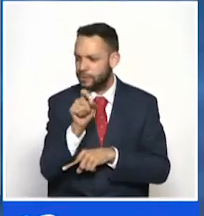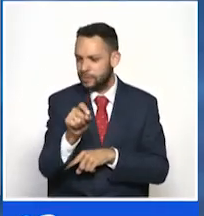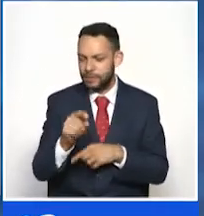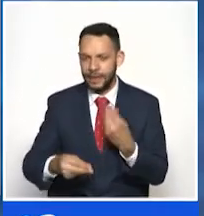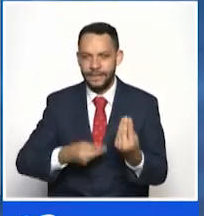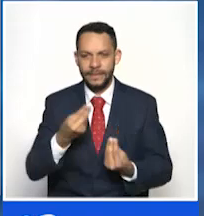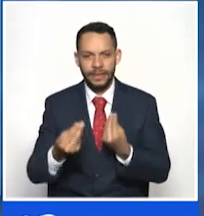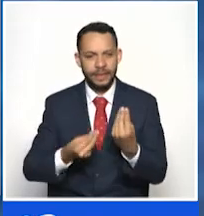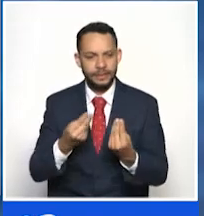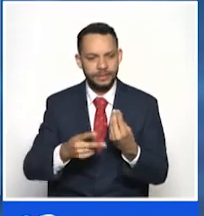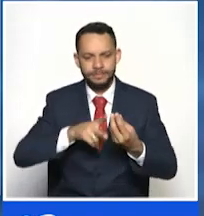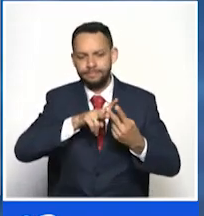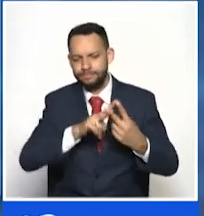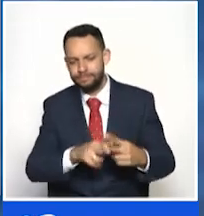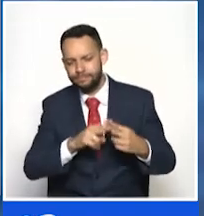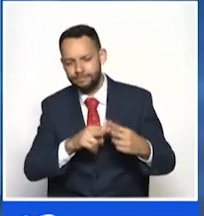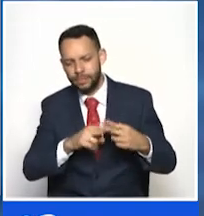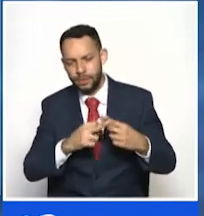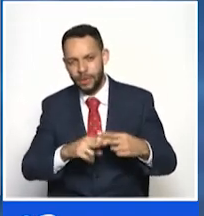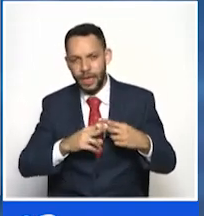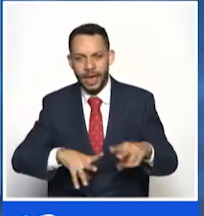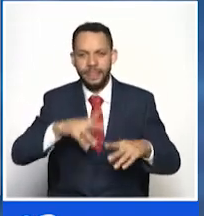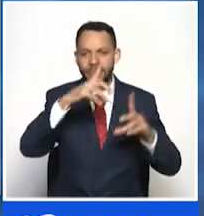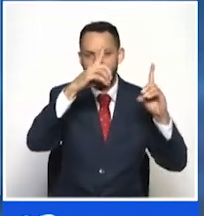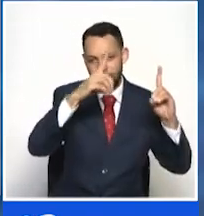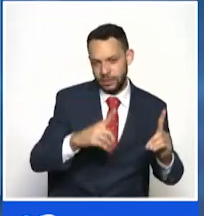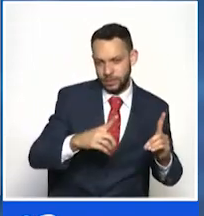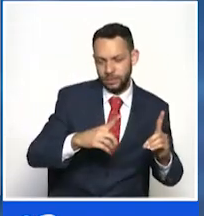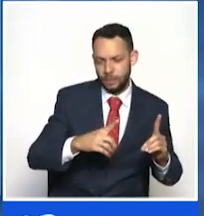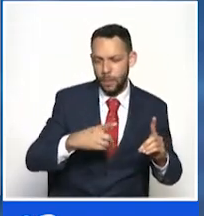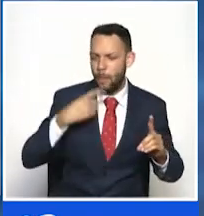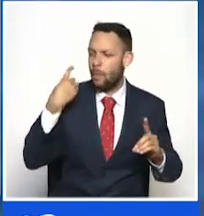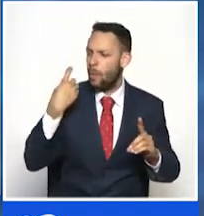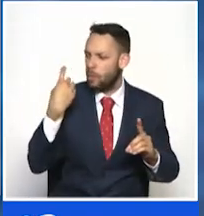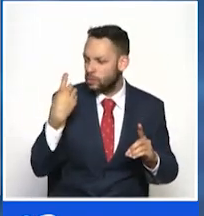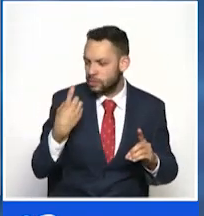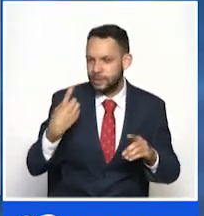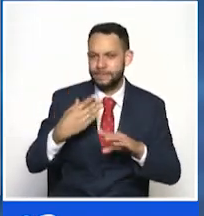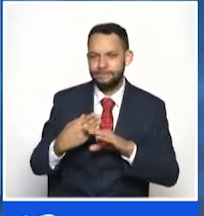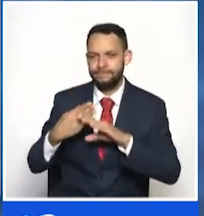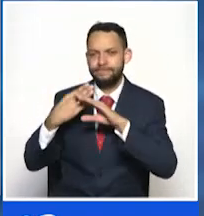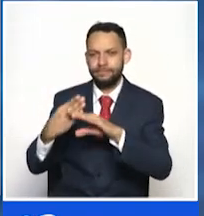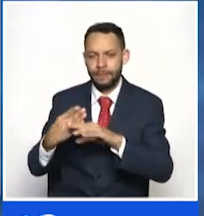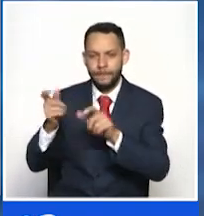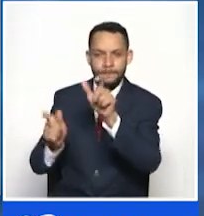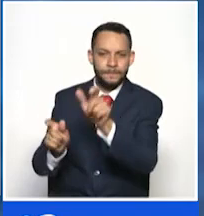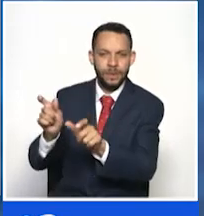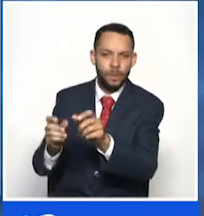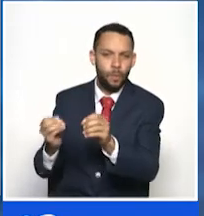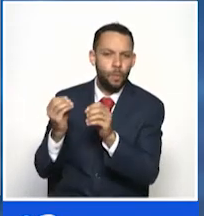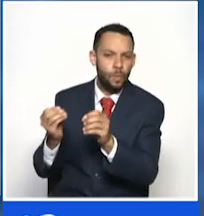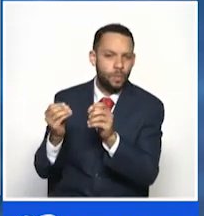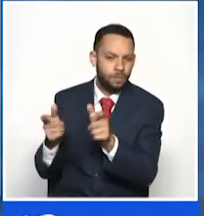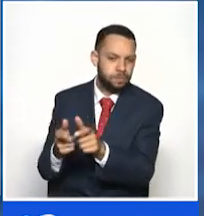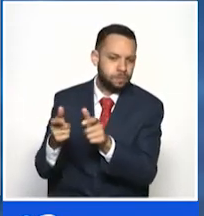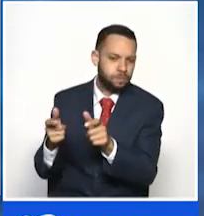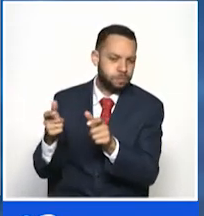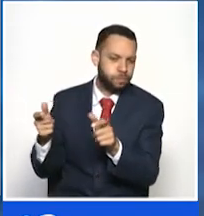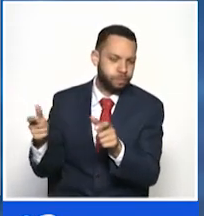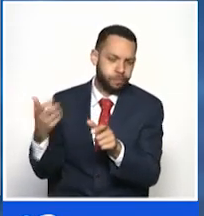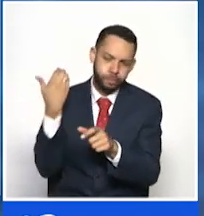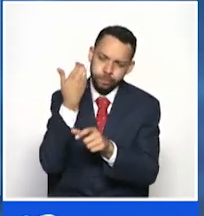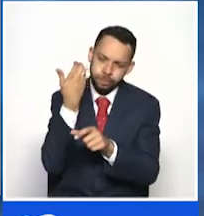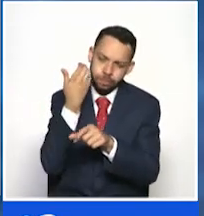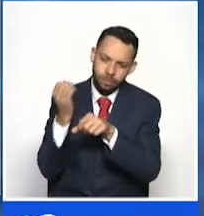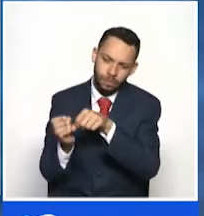nuevas medidas. Tomaron la decisión en busca de empezar a reducir las cifras y los contagios de COVID-19 en este